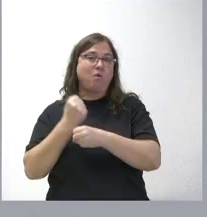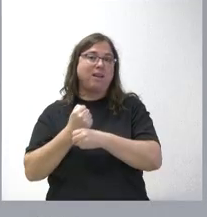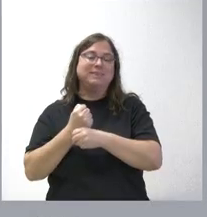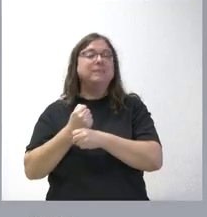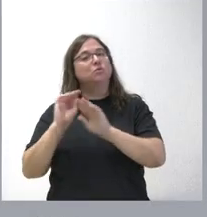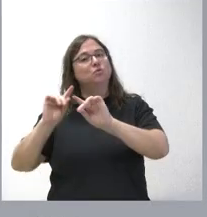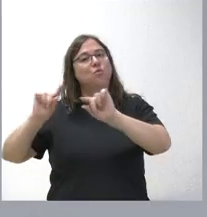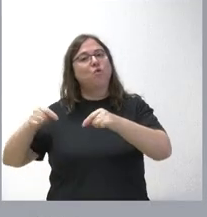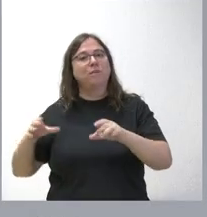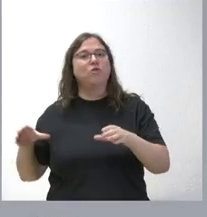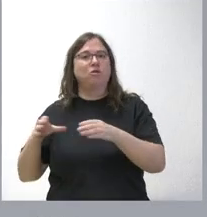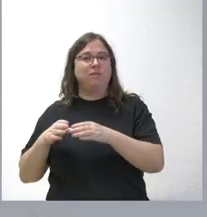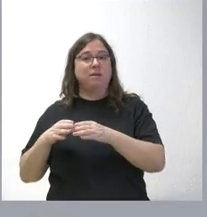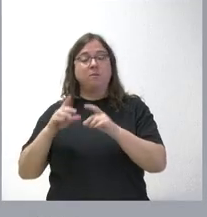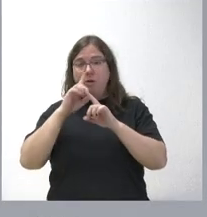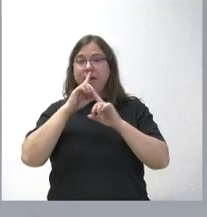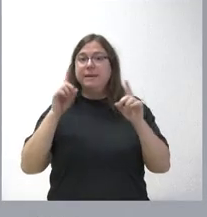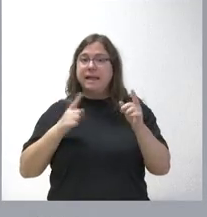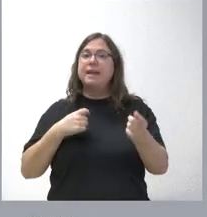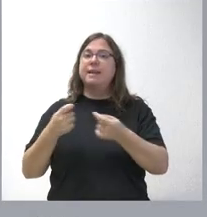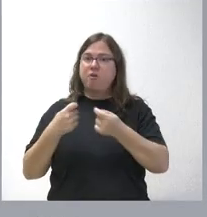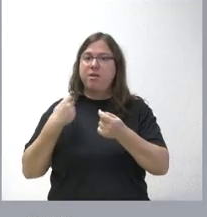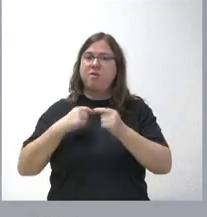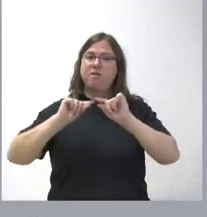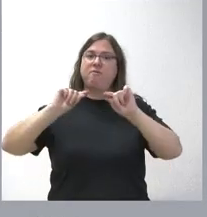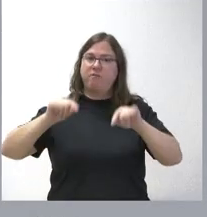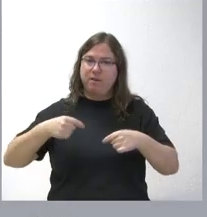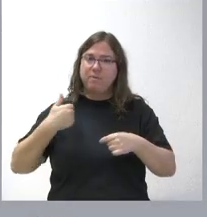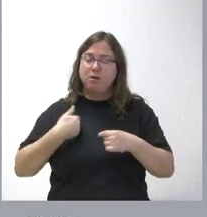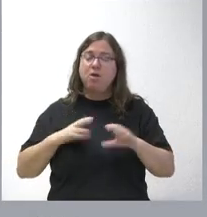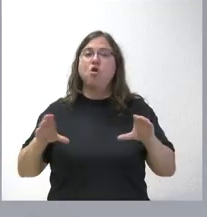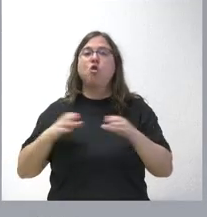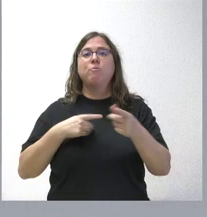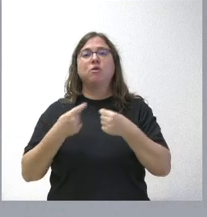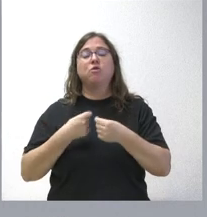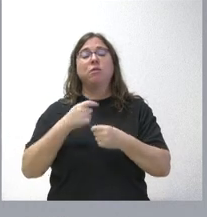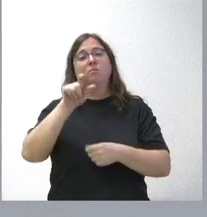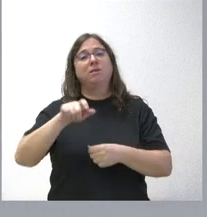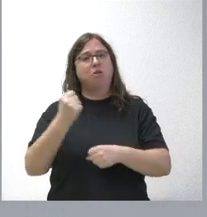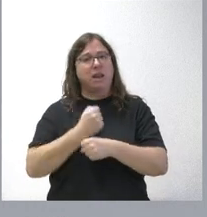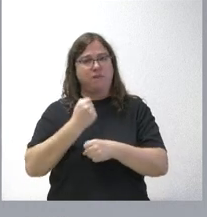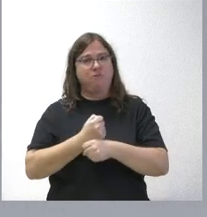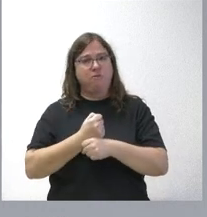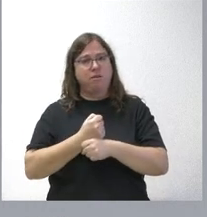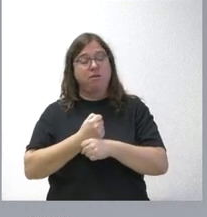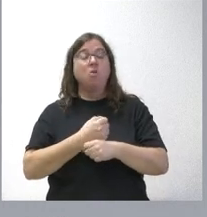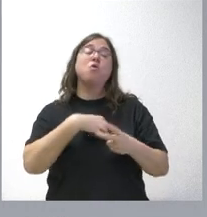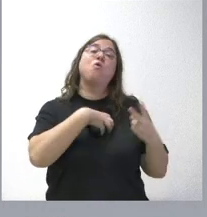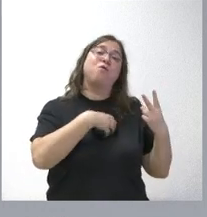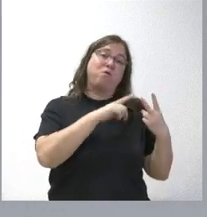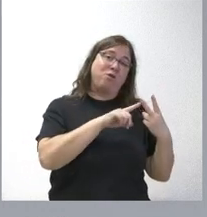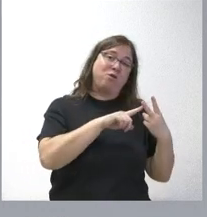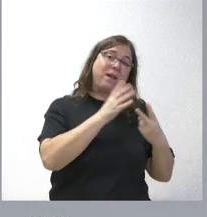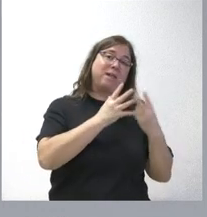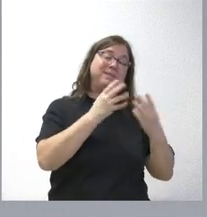Durante esta legislatura también hemos negociado y firmado el convenio colectivo de laborales. Por otro lado, están los funcionarios públicos de la